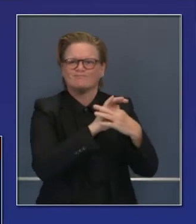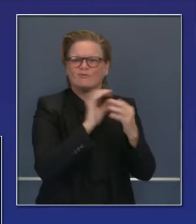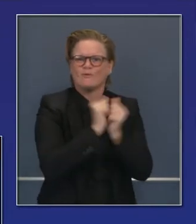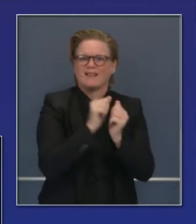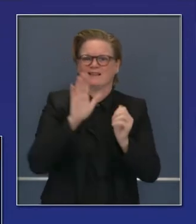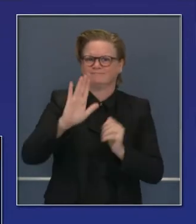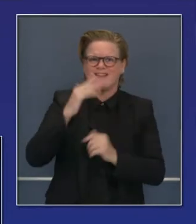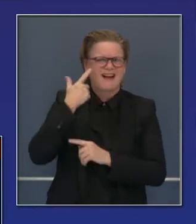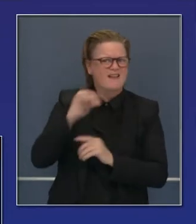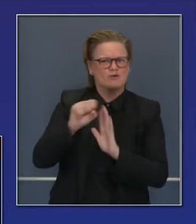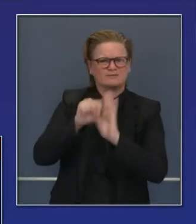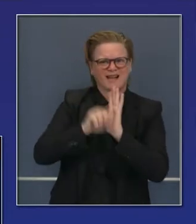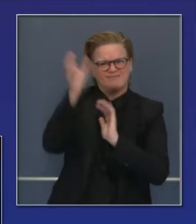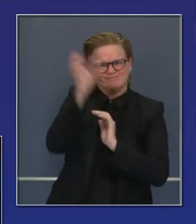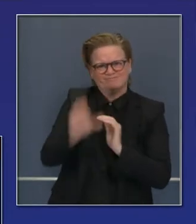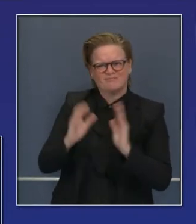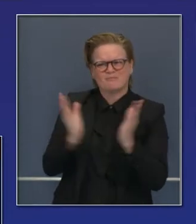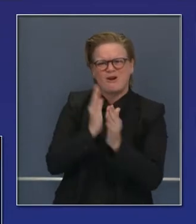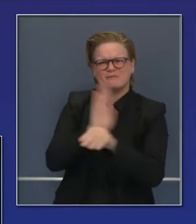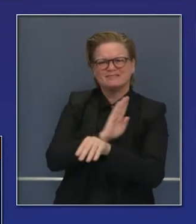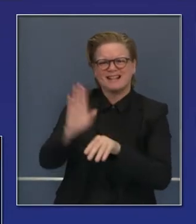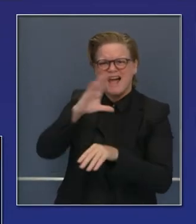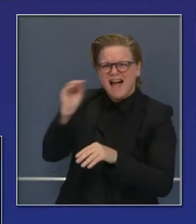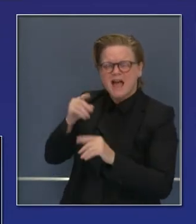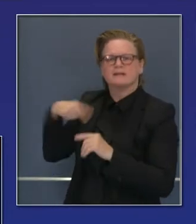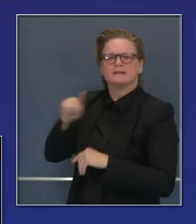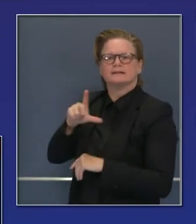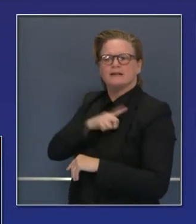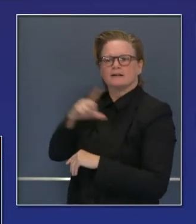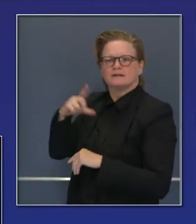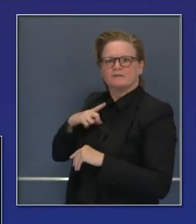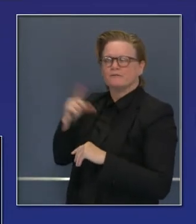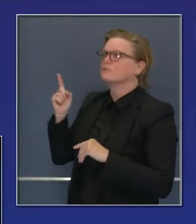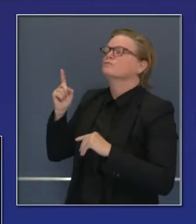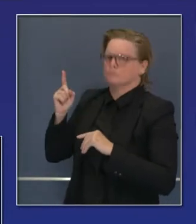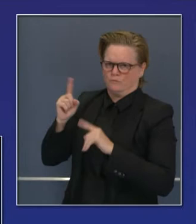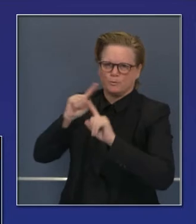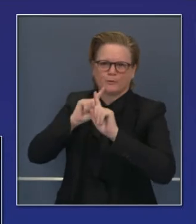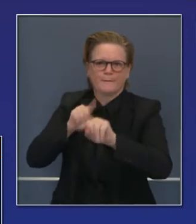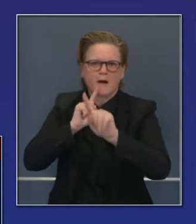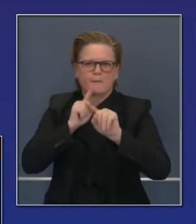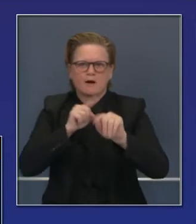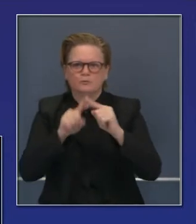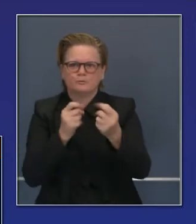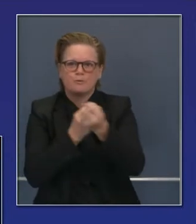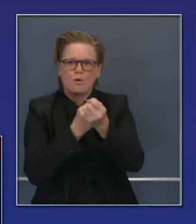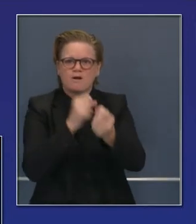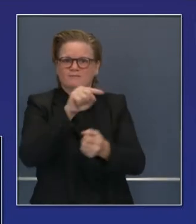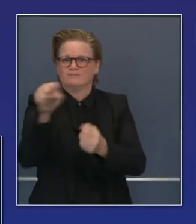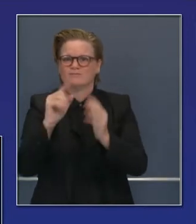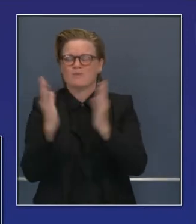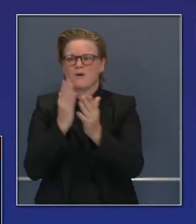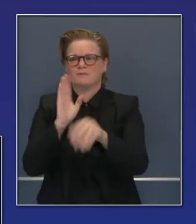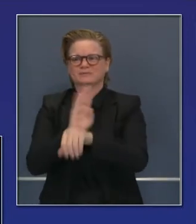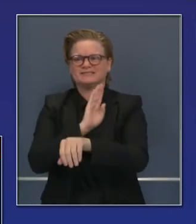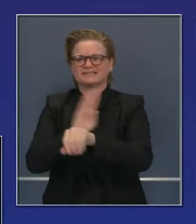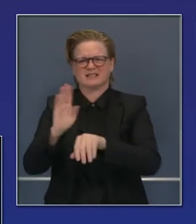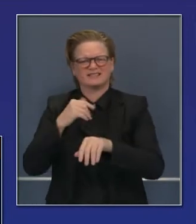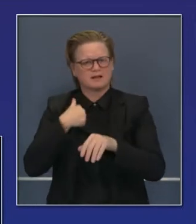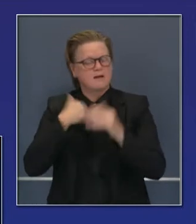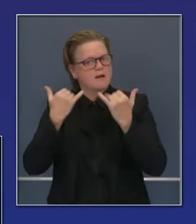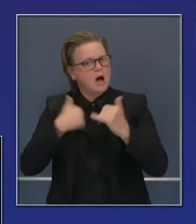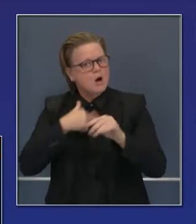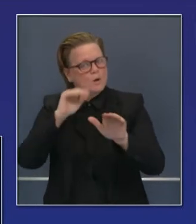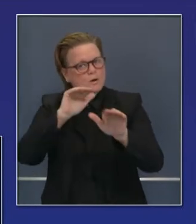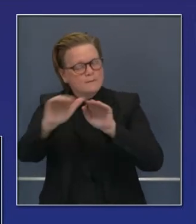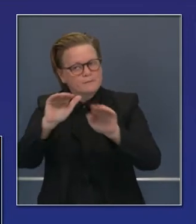legislatura de California, que ha respondido extraordinariamente en este momento tan crítico. Queremos recordarles a